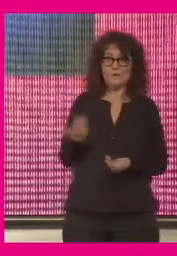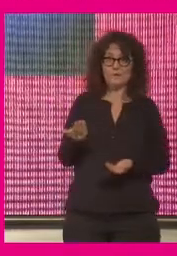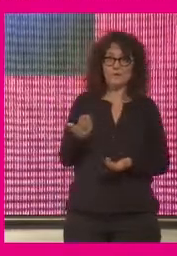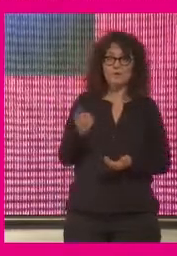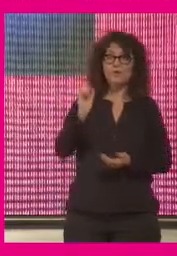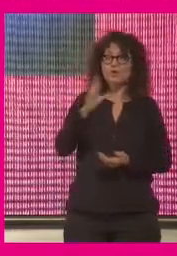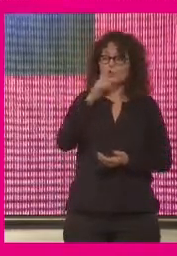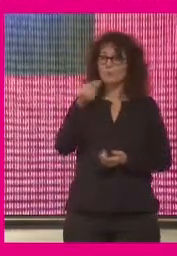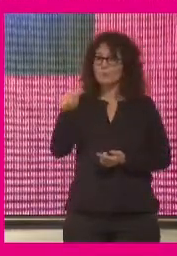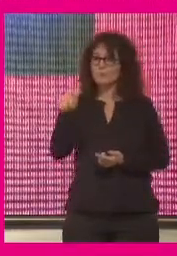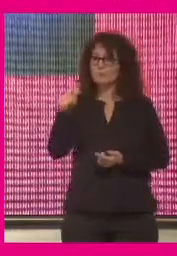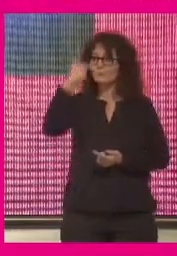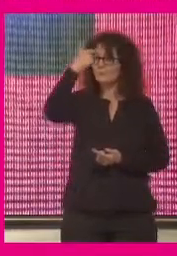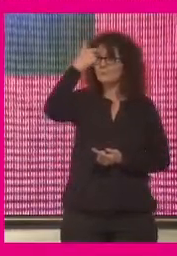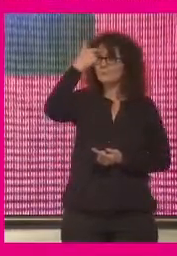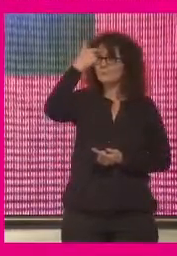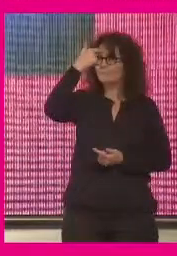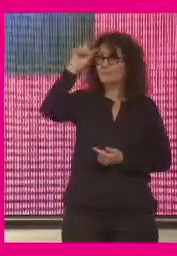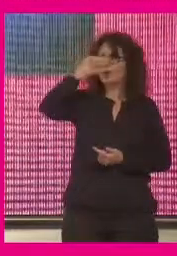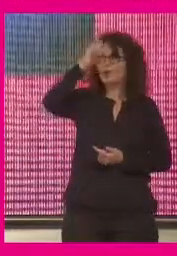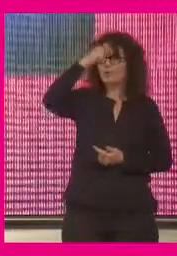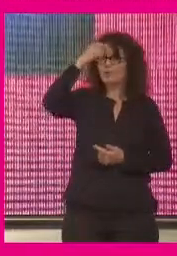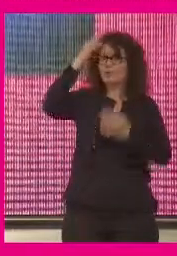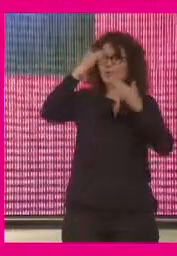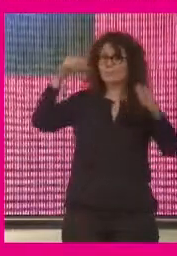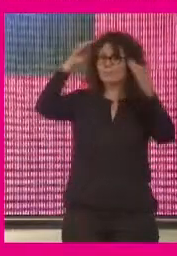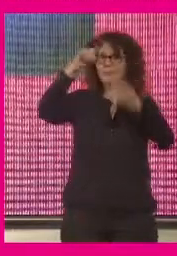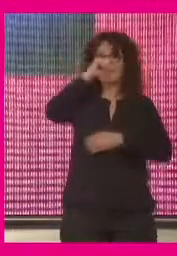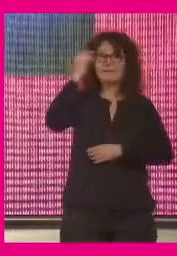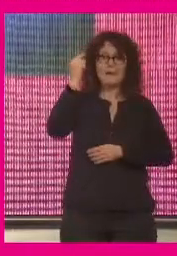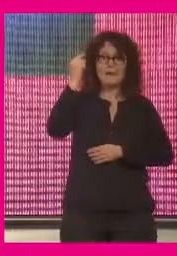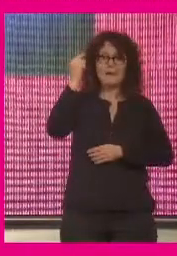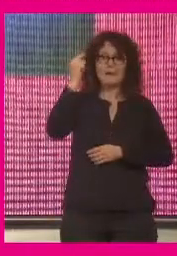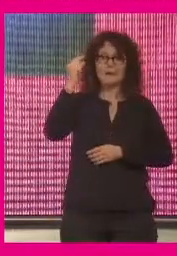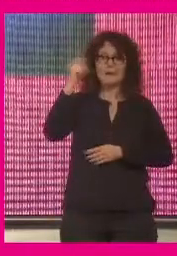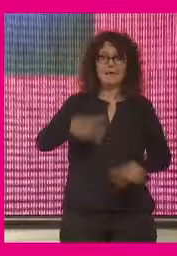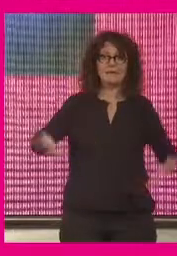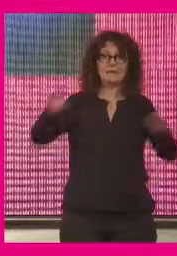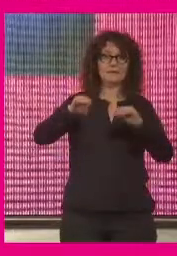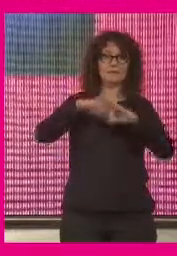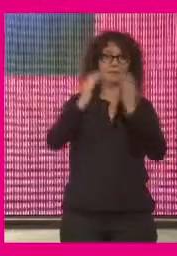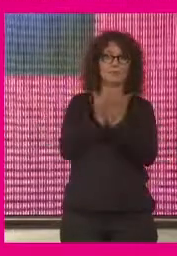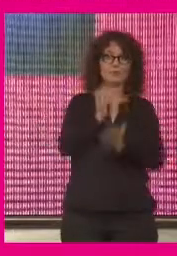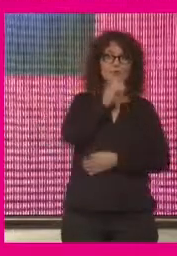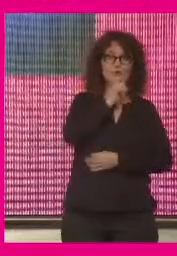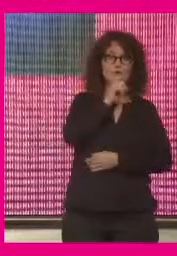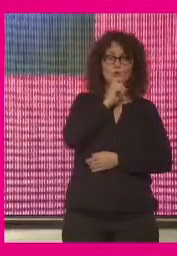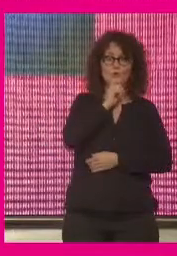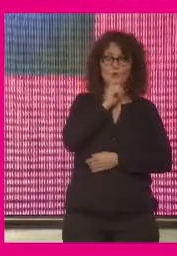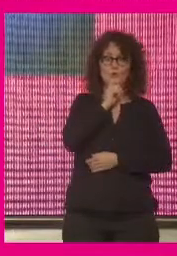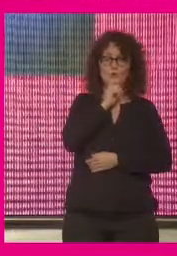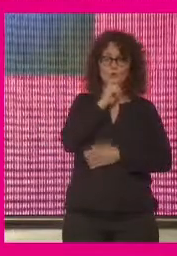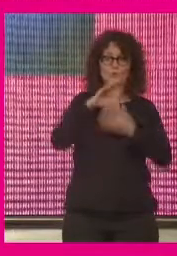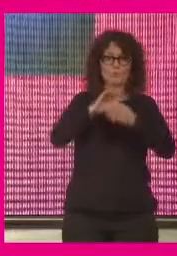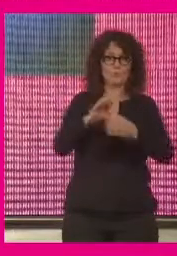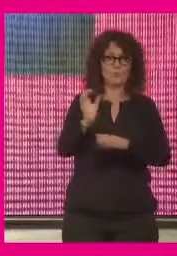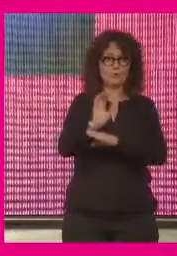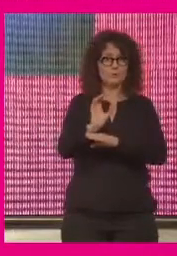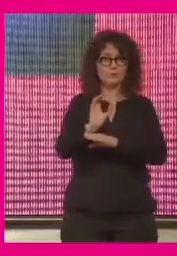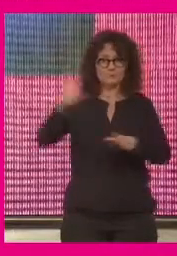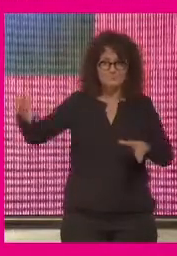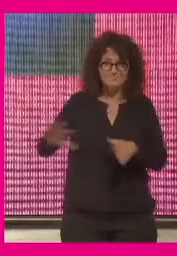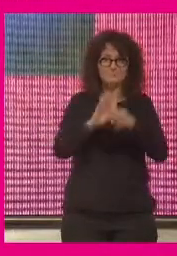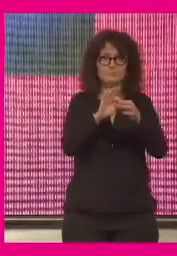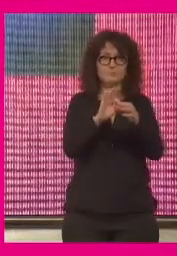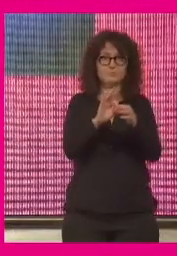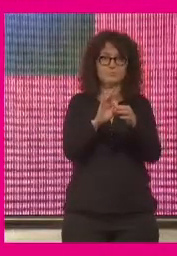porque le encaja más en su concepción hollywoodense del mundo pues resulta que recibe un eco